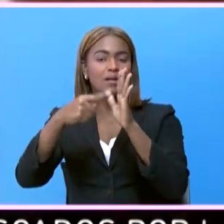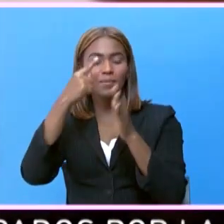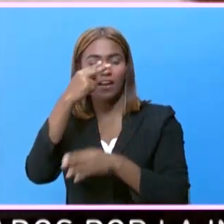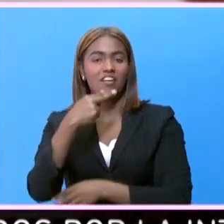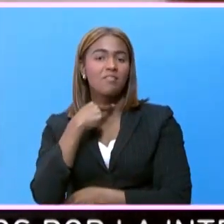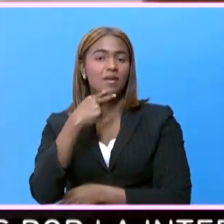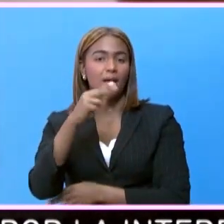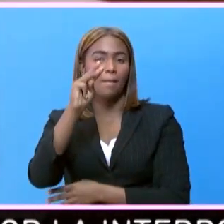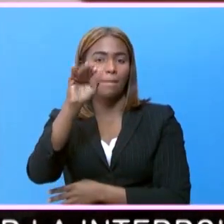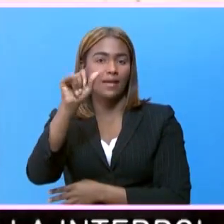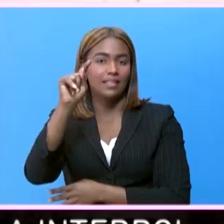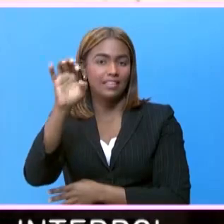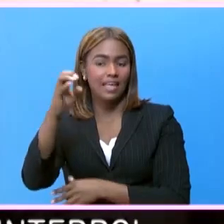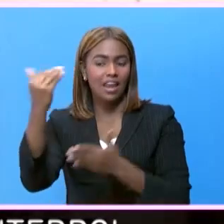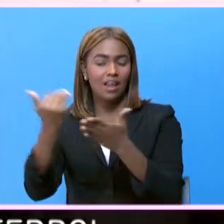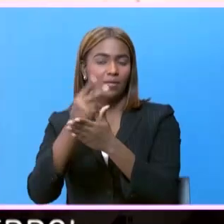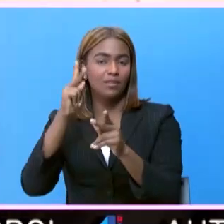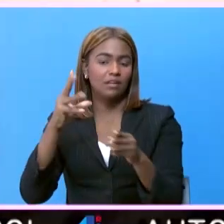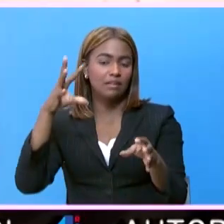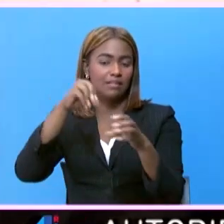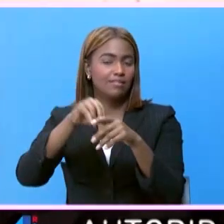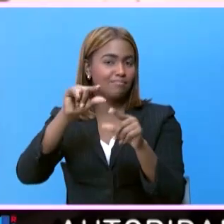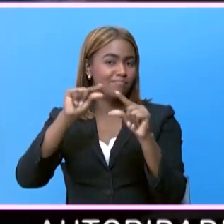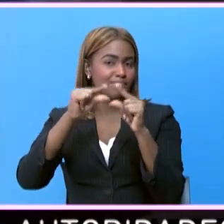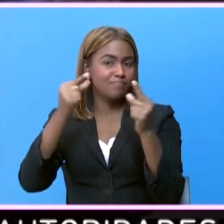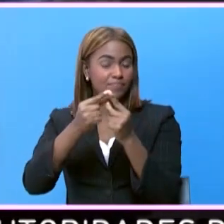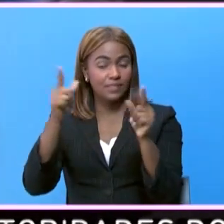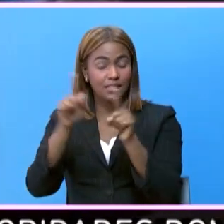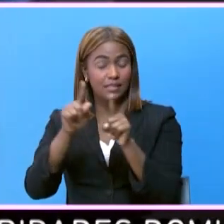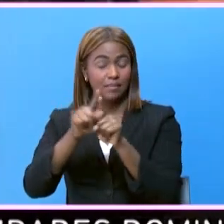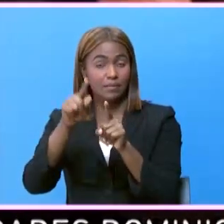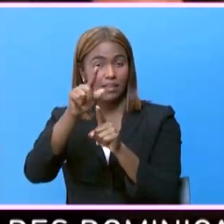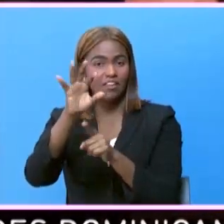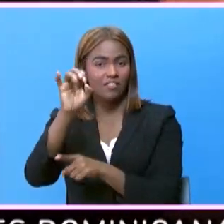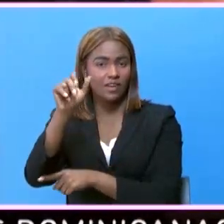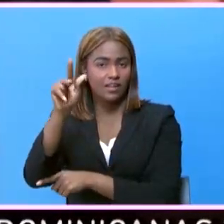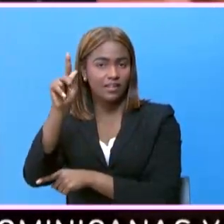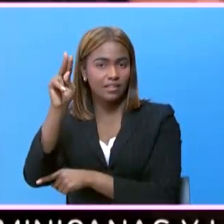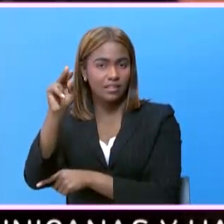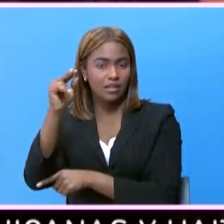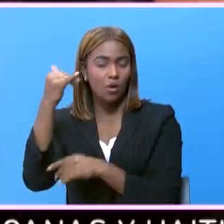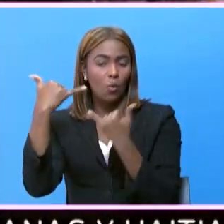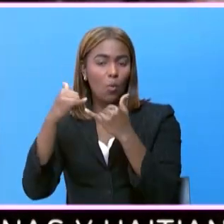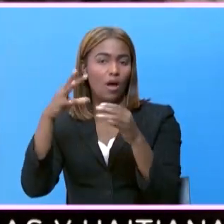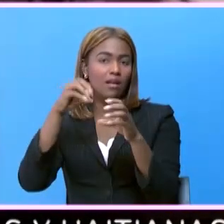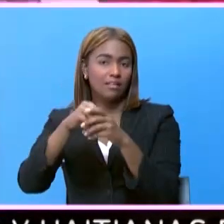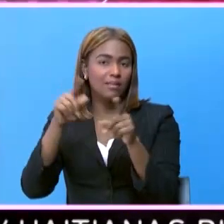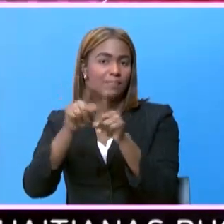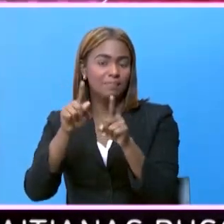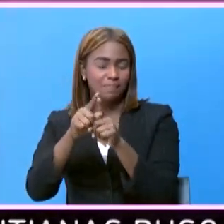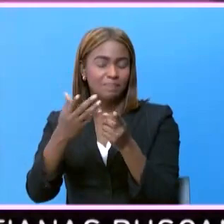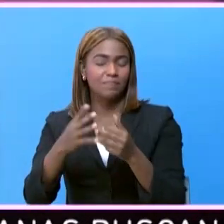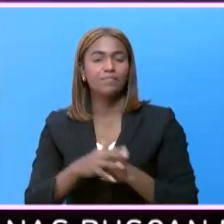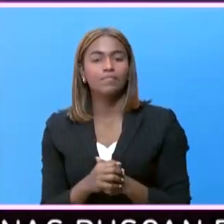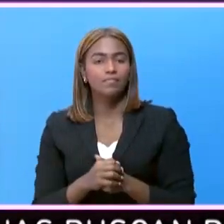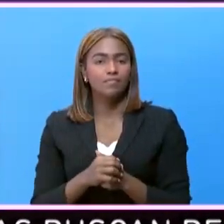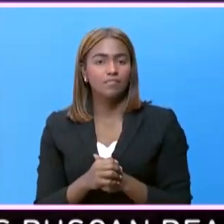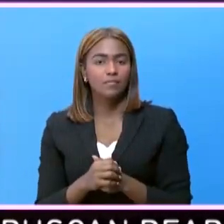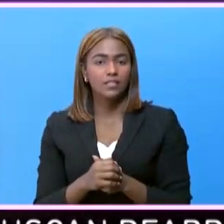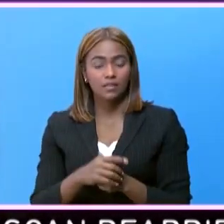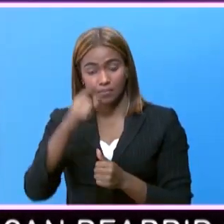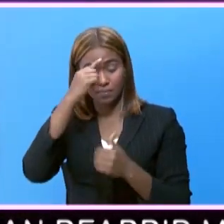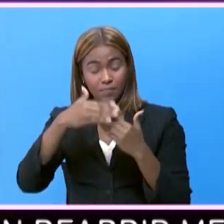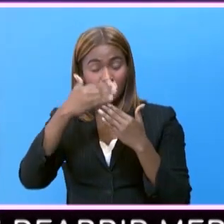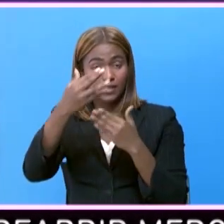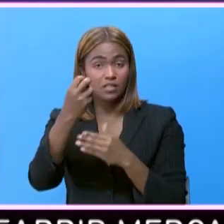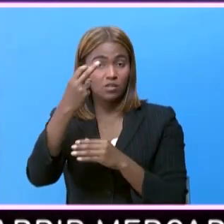voz de Maite Rivera, la nueva integrante de la agrupación, además de Franklin Rivers en su rol de rapero. Previsto para